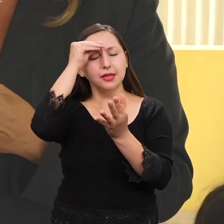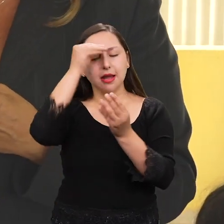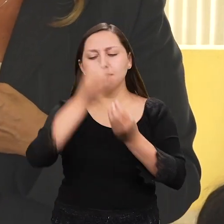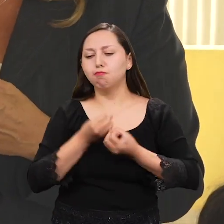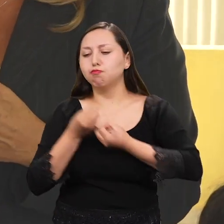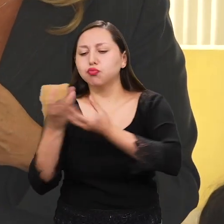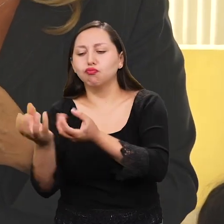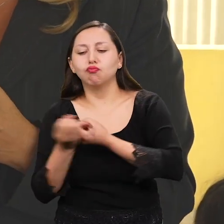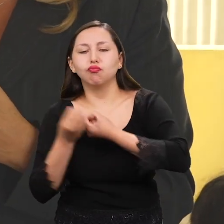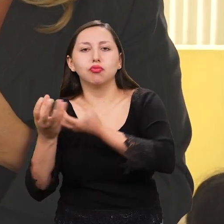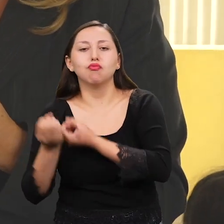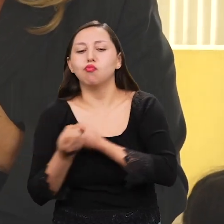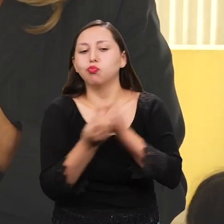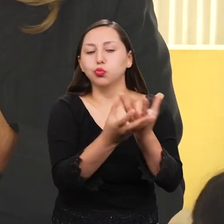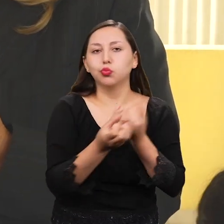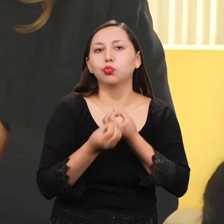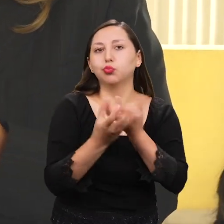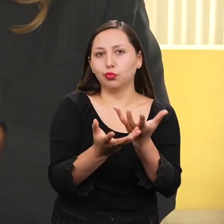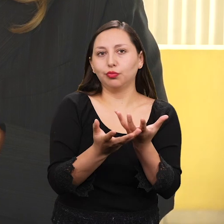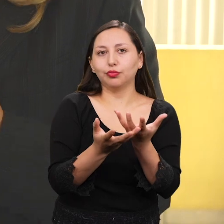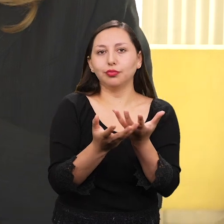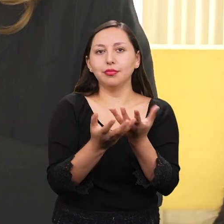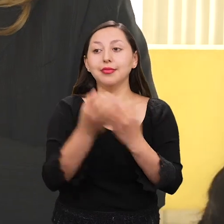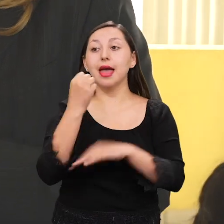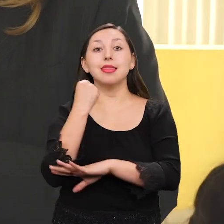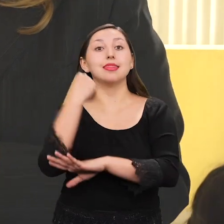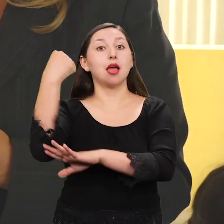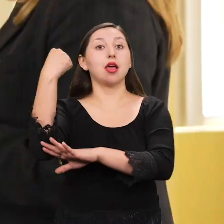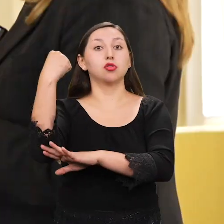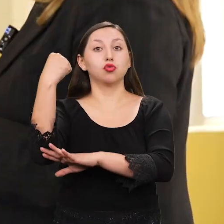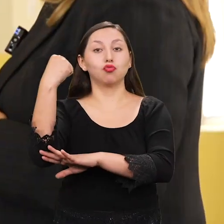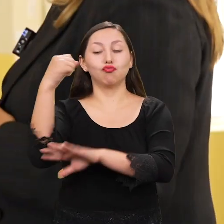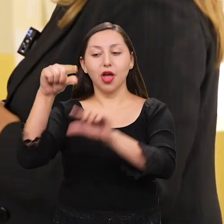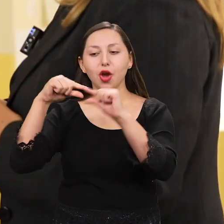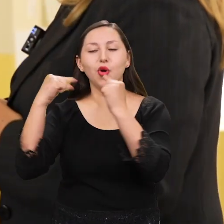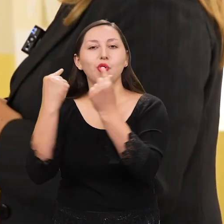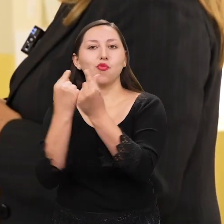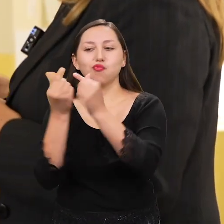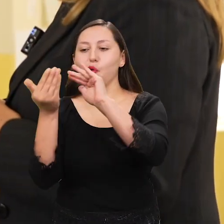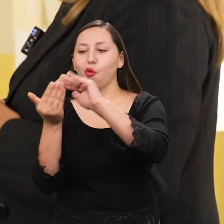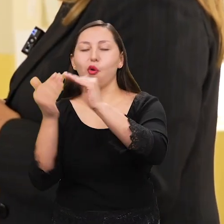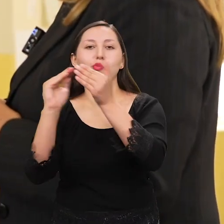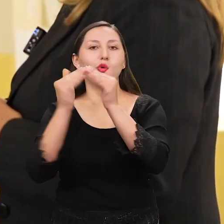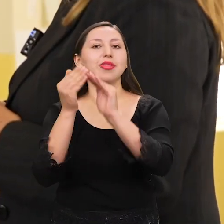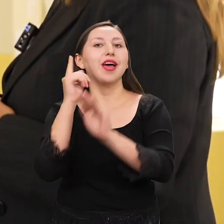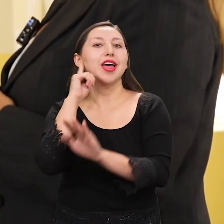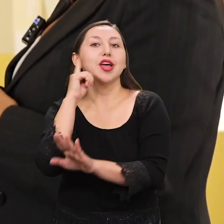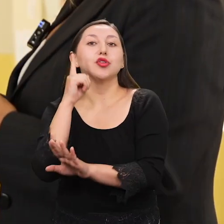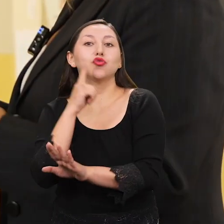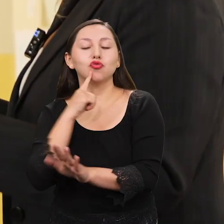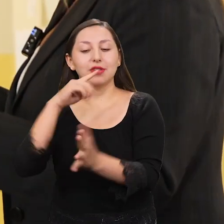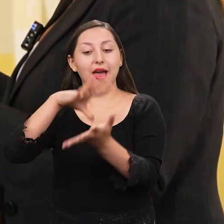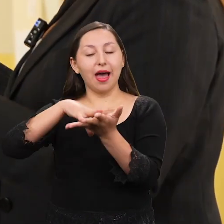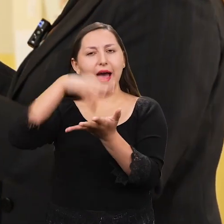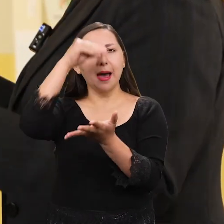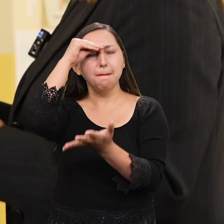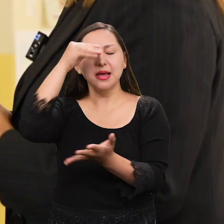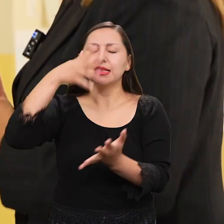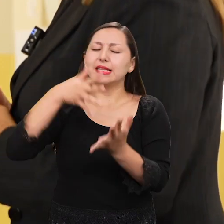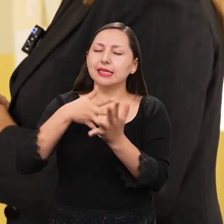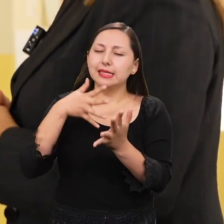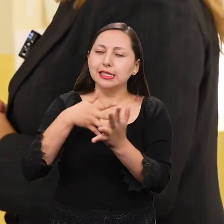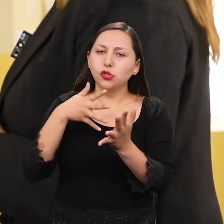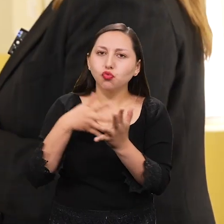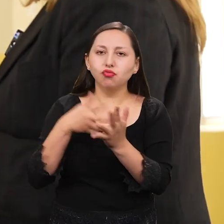y de cumplir un derecho de comunicación de una minoría lingüística? ¡Oh! Entonces tienen que estudiar, tienen que informarse y ser muy